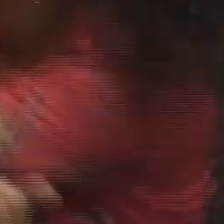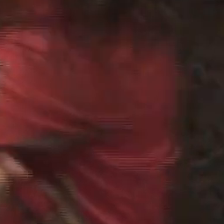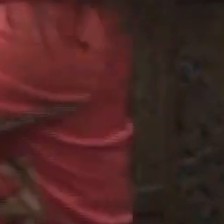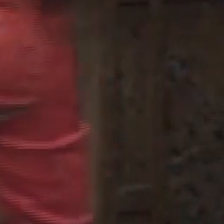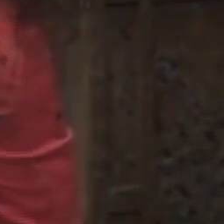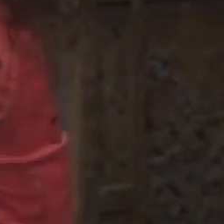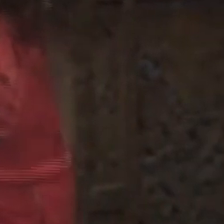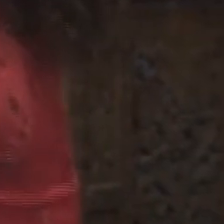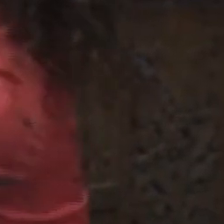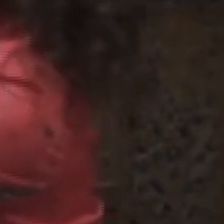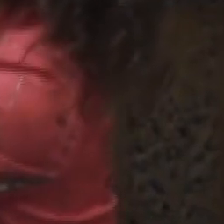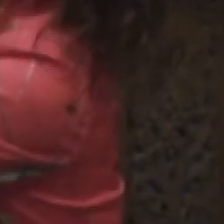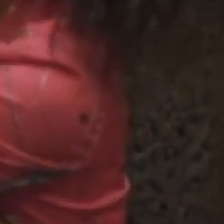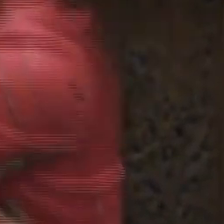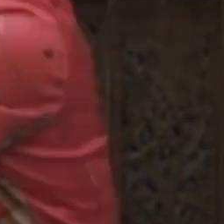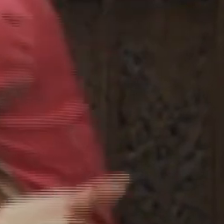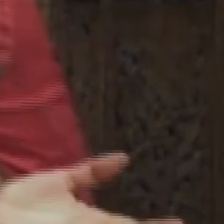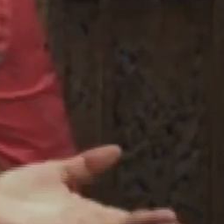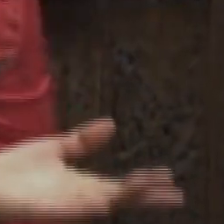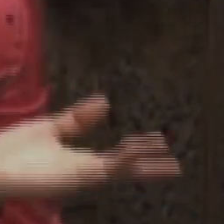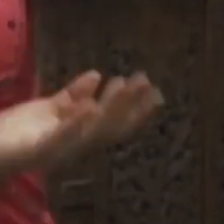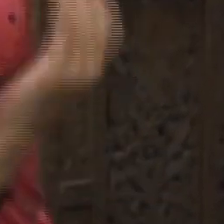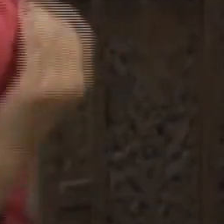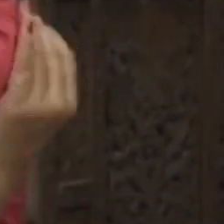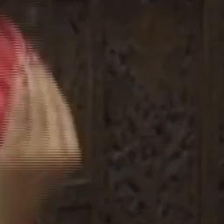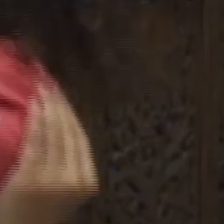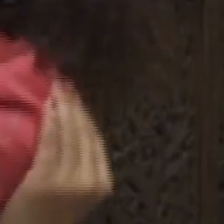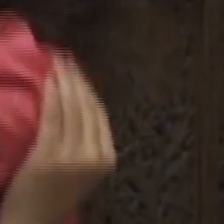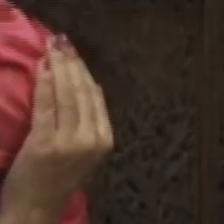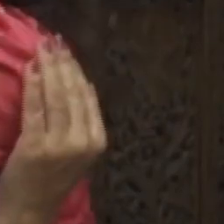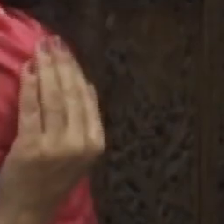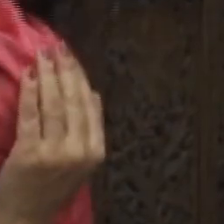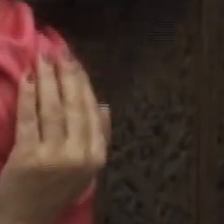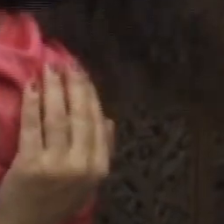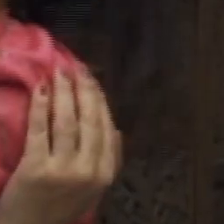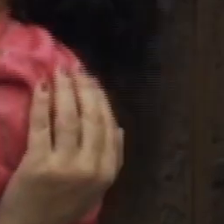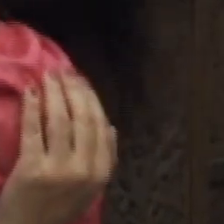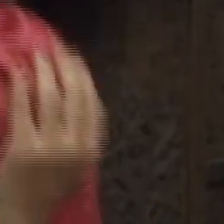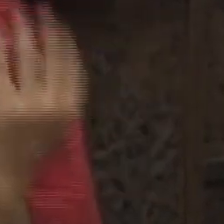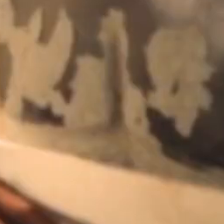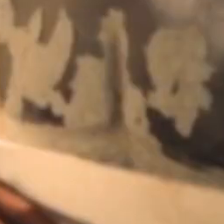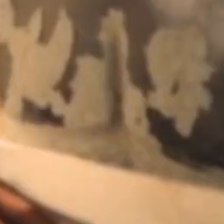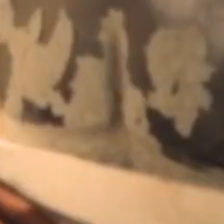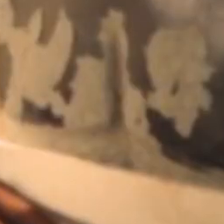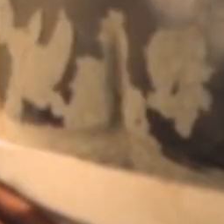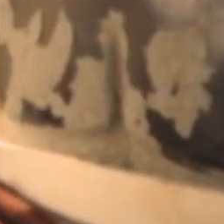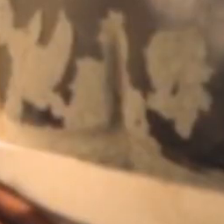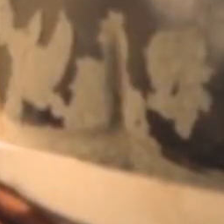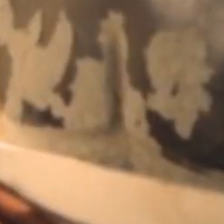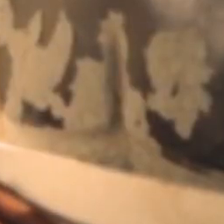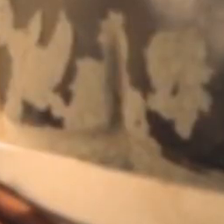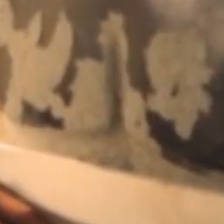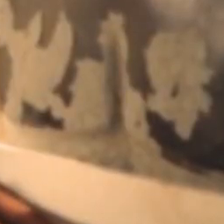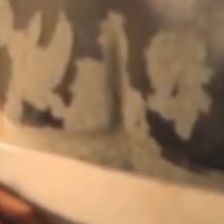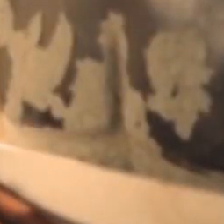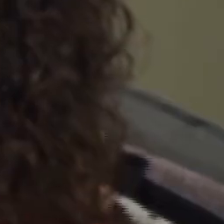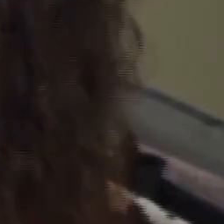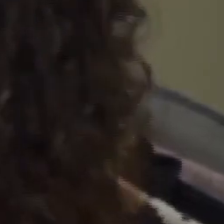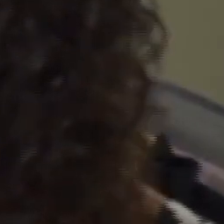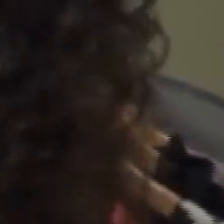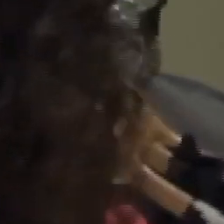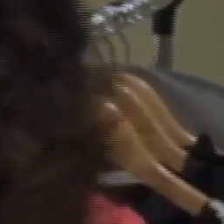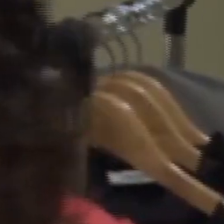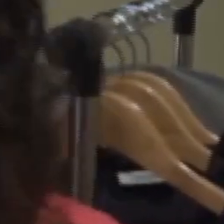¡Suscríbete! pasó? ¡Ah! ¡Te ganaste el mayor! ¡Nada! ¡Que la vida es bella! ¡Es bella! Maestro, la primera orden.